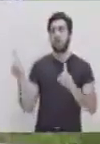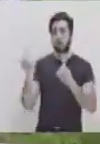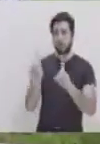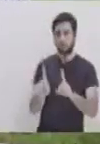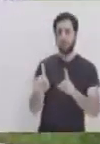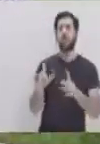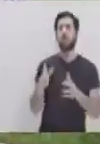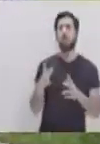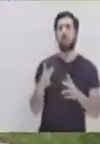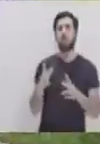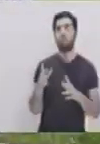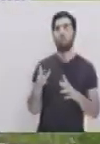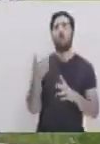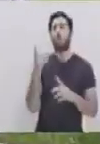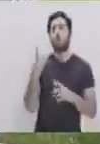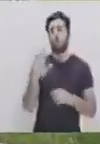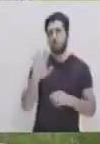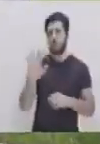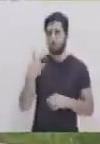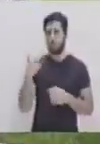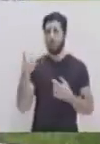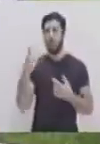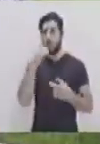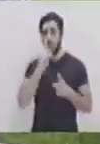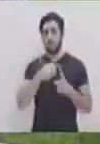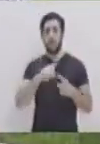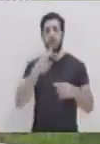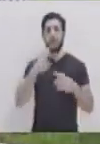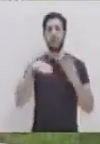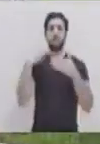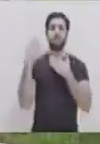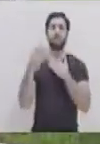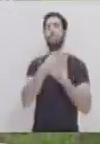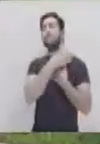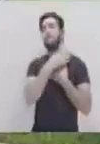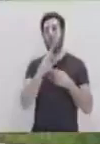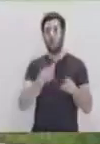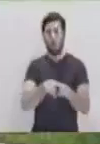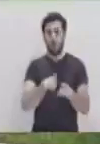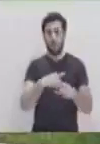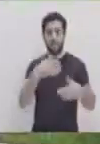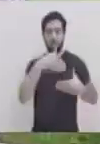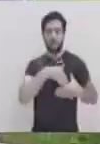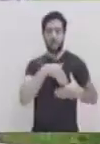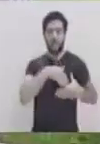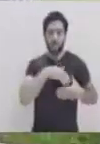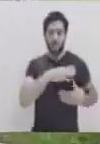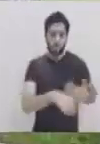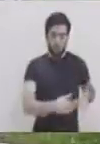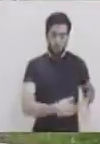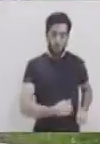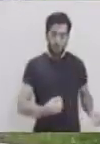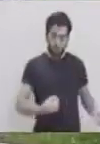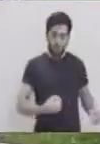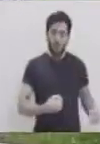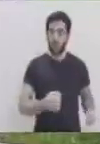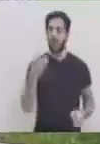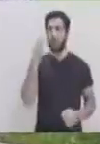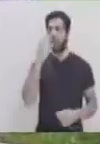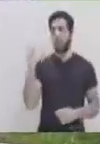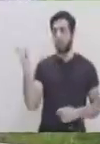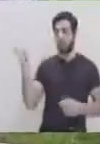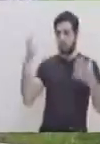acompañada también de un pañuelo. En cuanto a las mujeres, visten huipiles